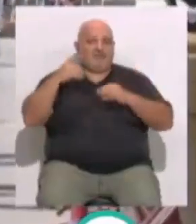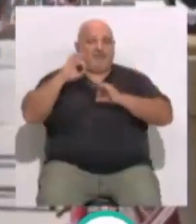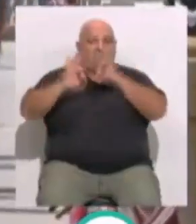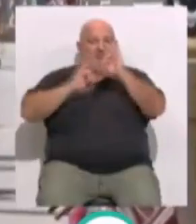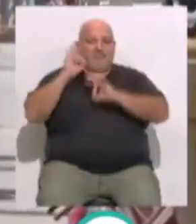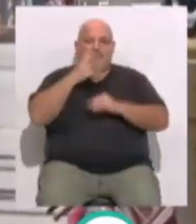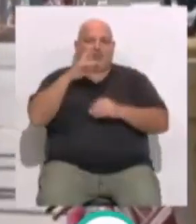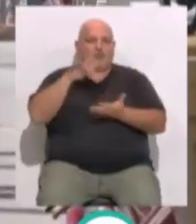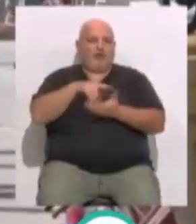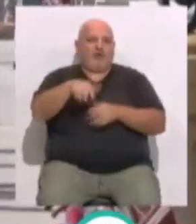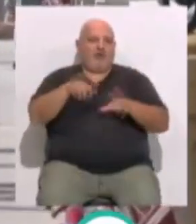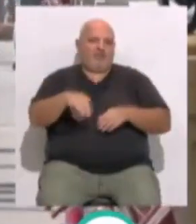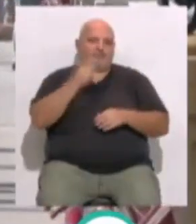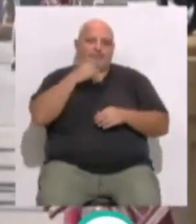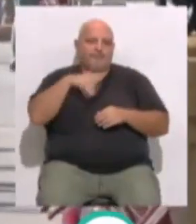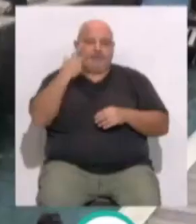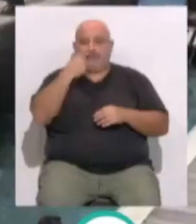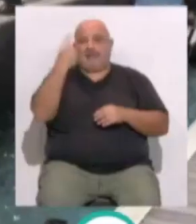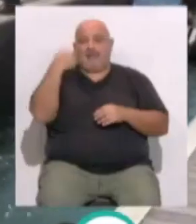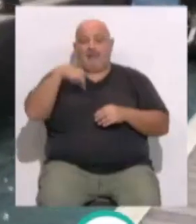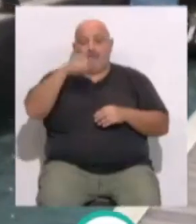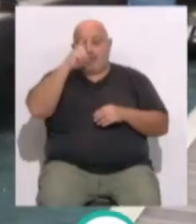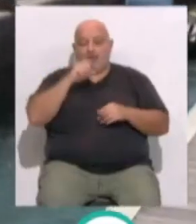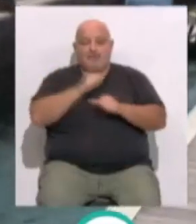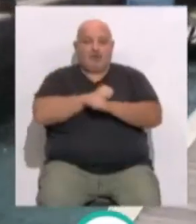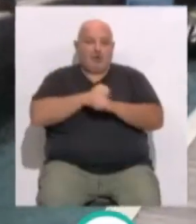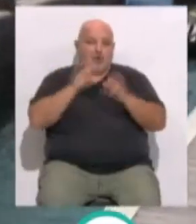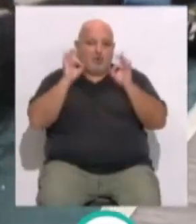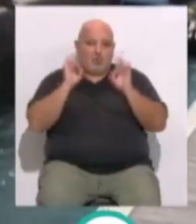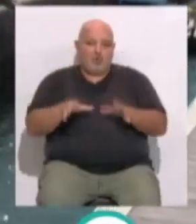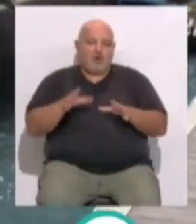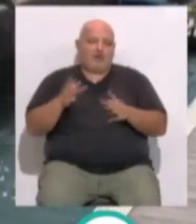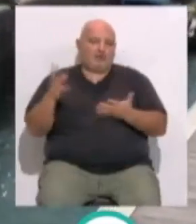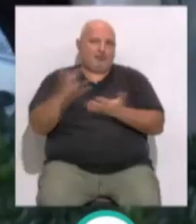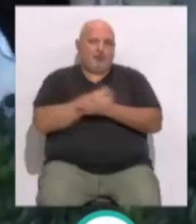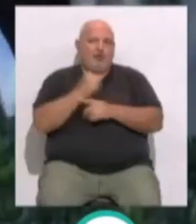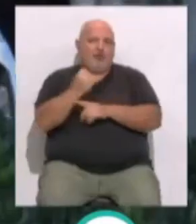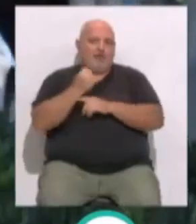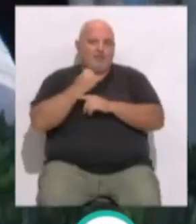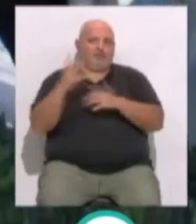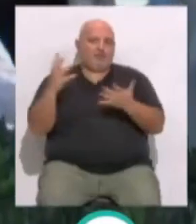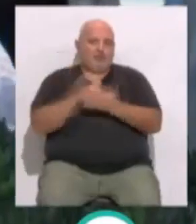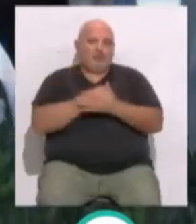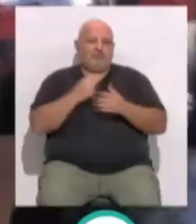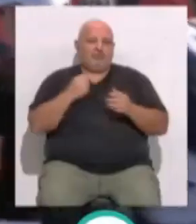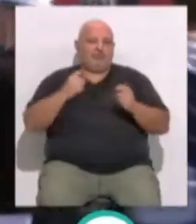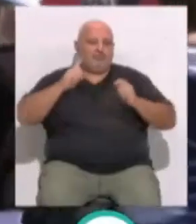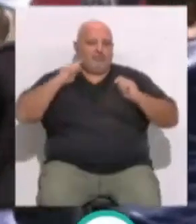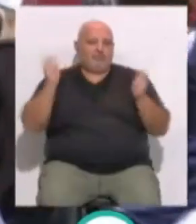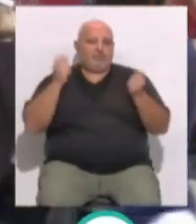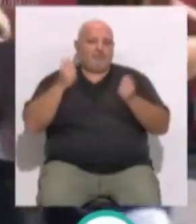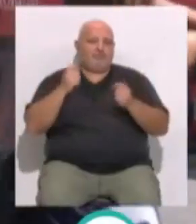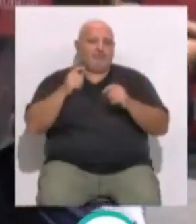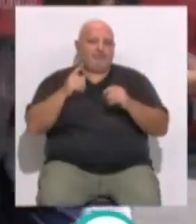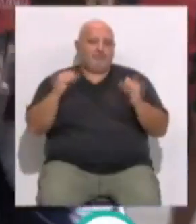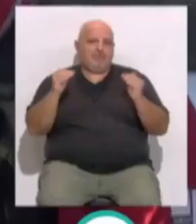evento de toda la temporada. Ojalá este año los gaditanos nos volváis a sorprender... ...y también Cádiz vuelva a ser el mejor evento